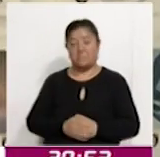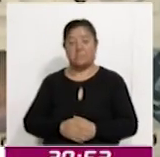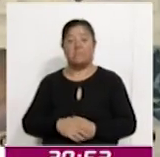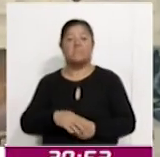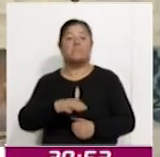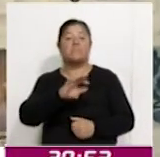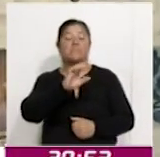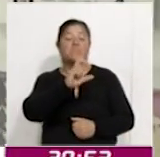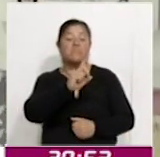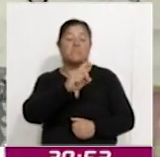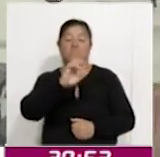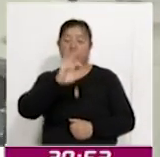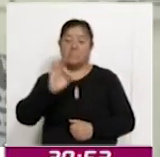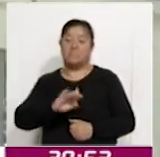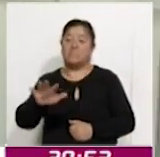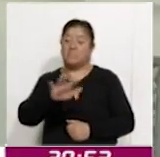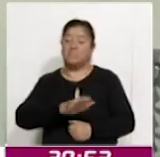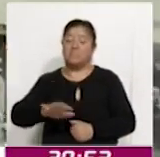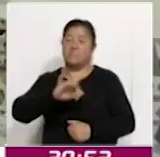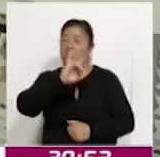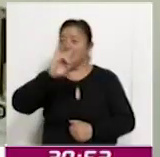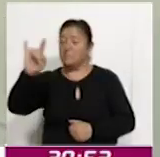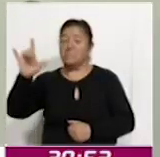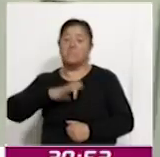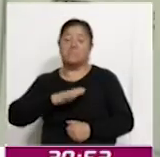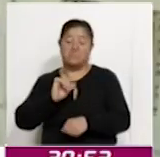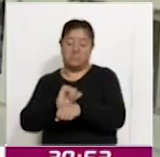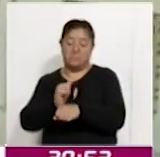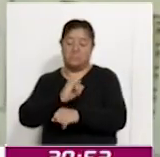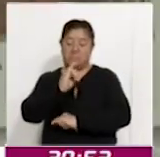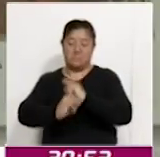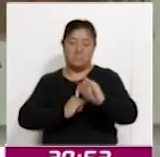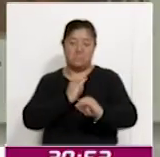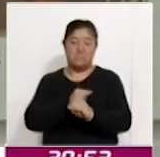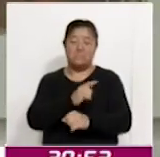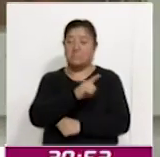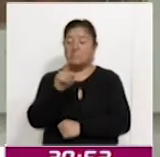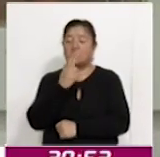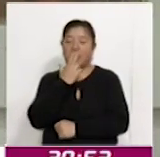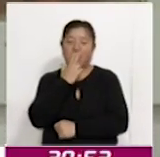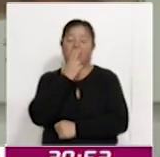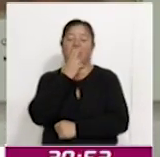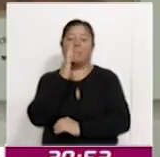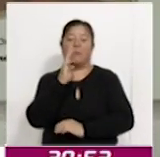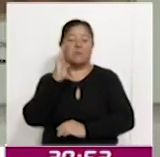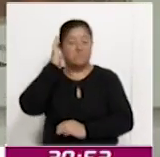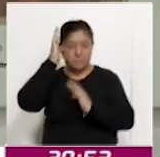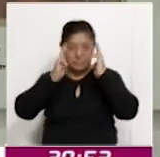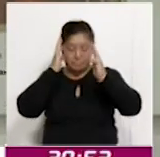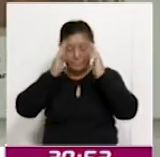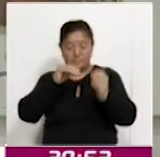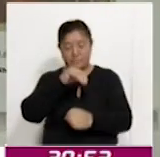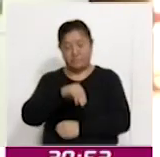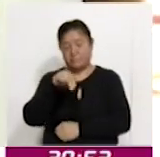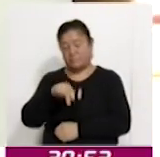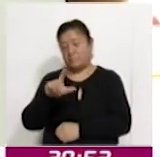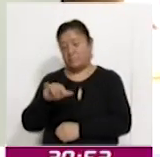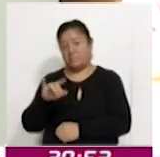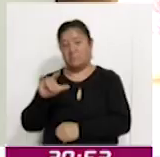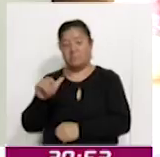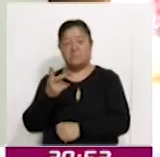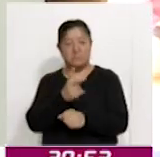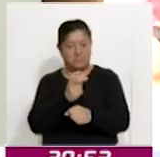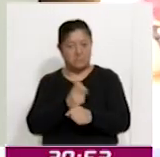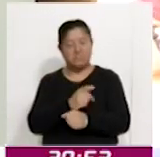de las obras expuestas son artistas internacionales. Para disfrutar de esta creación, el Museo Miguel Enelira invita al público a visitar la